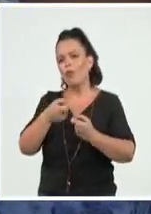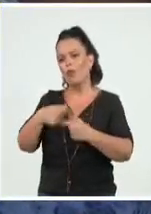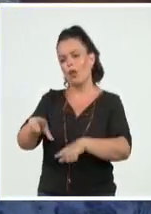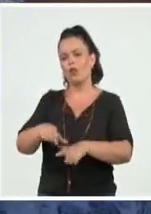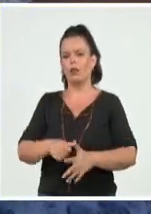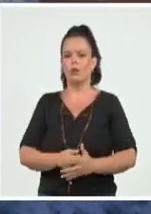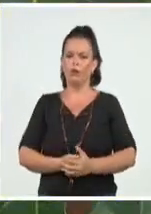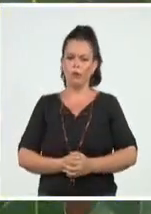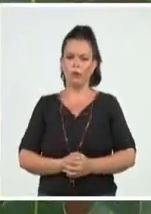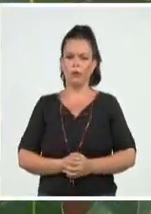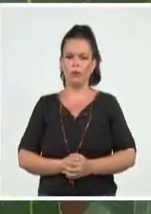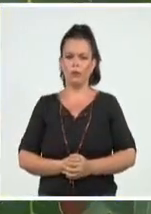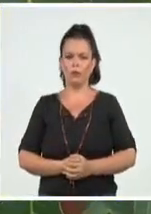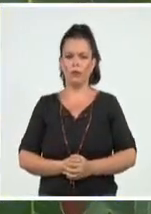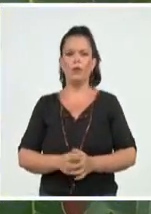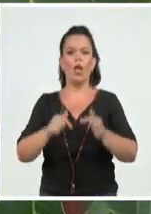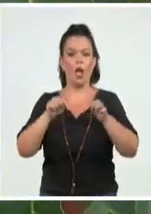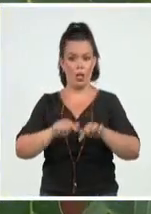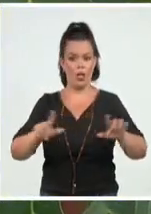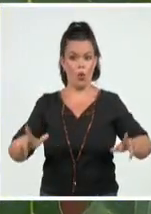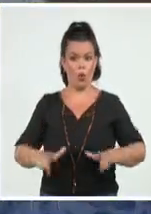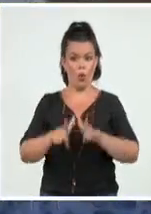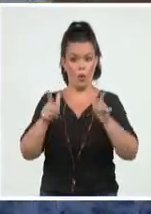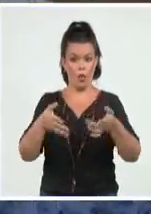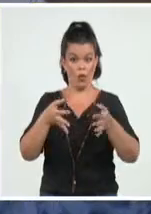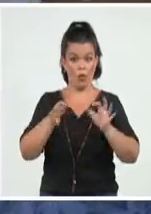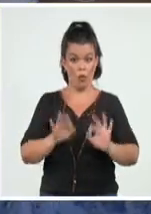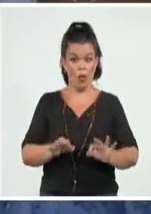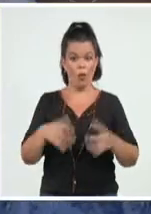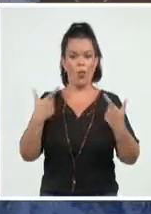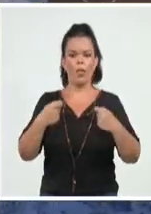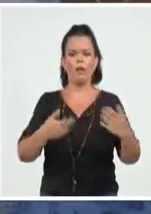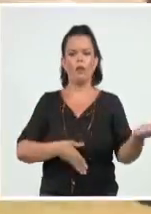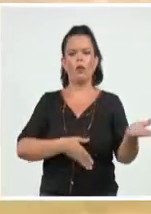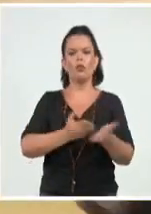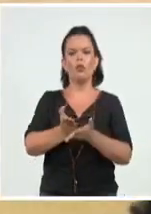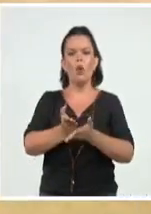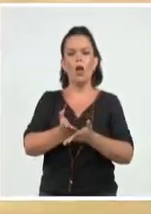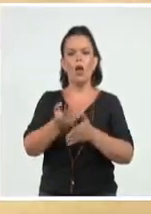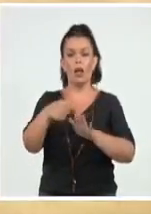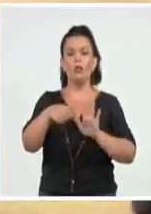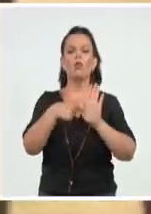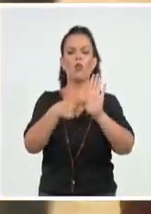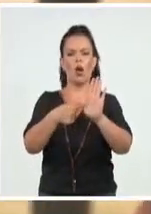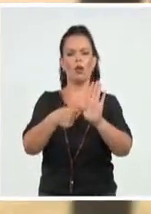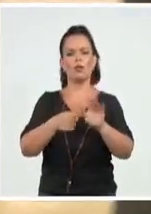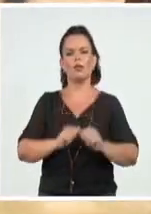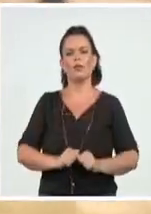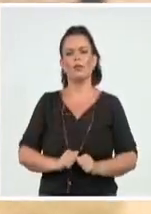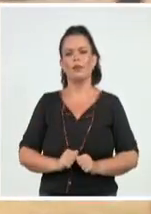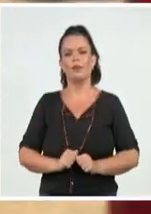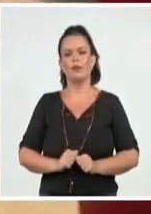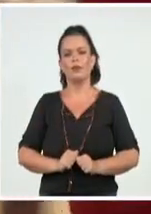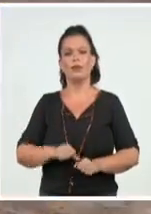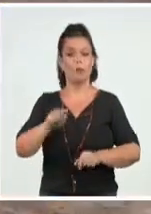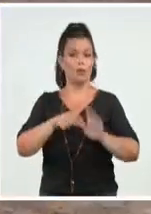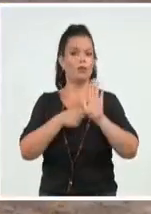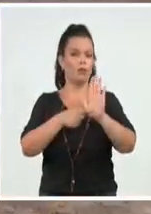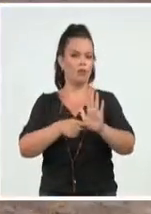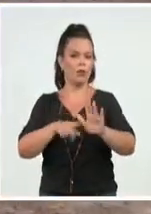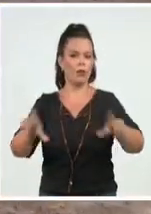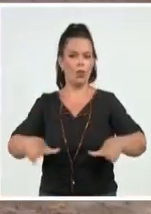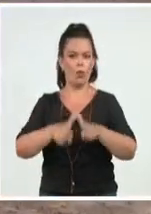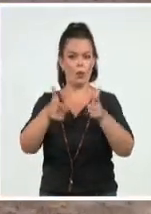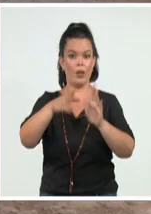materializando lo que dijo el presidente. Hay que resistir y hay que avanzar. Esto es una muestra de eso. Del cumplimiento de los protocolos contra la COVID